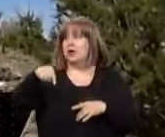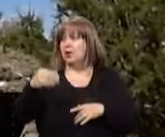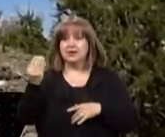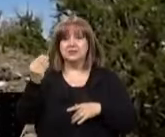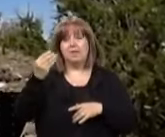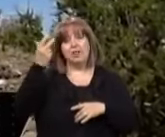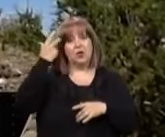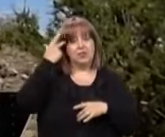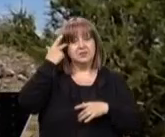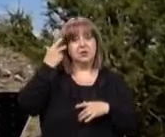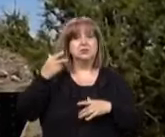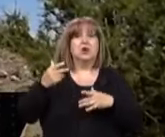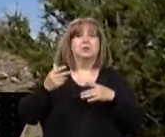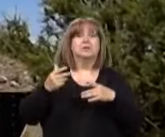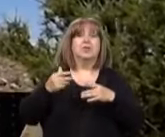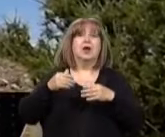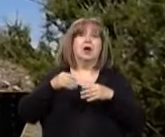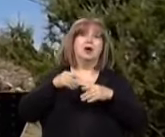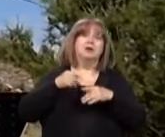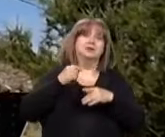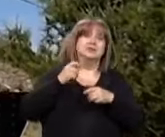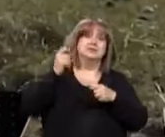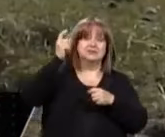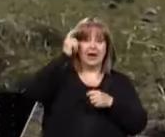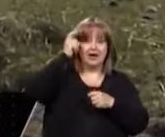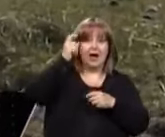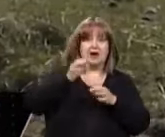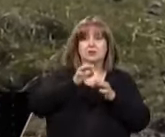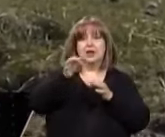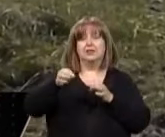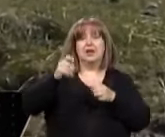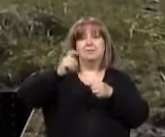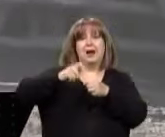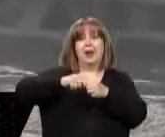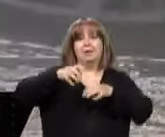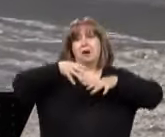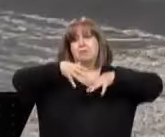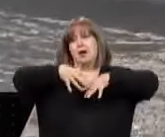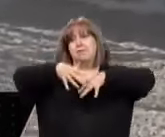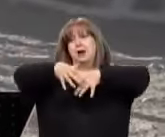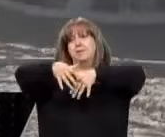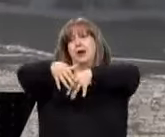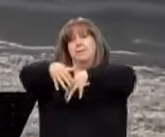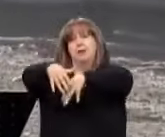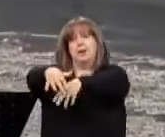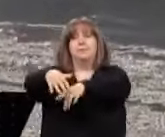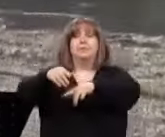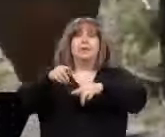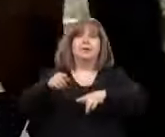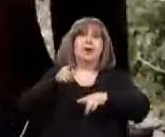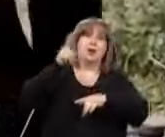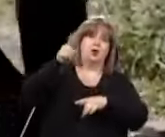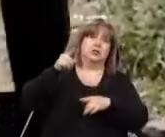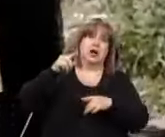Exacto. Desde San Carlos hasta Malarue para cuestionar al gobierno nacional y sobre todo al Instituto de Asuntos Indígenas y a propósito,